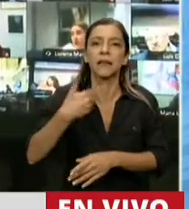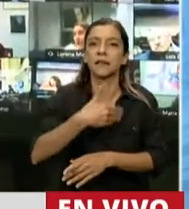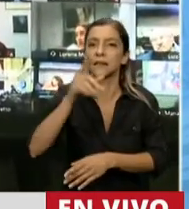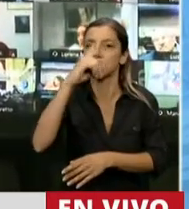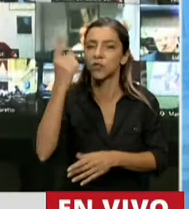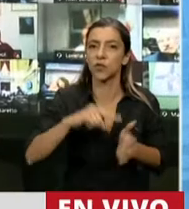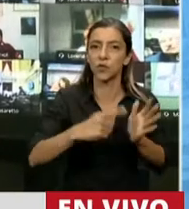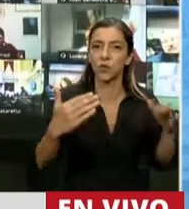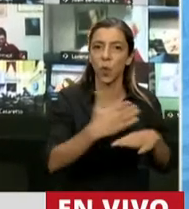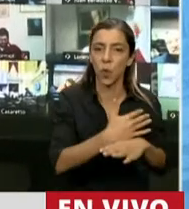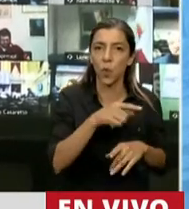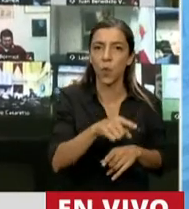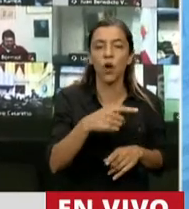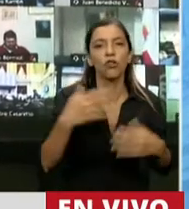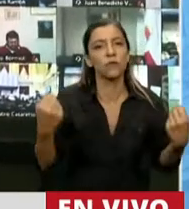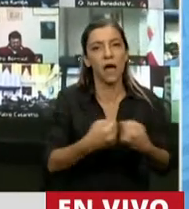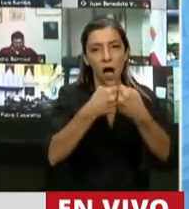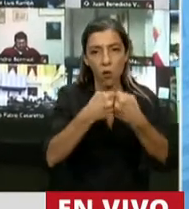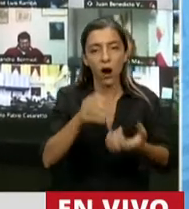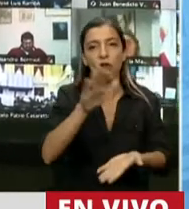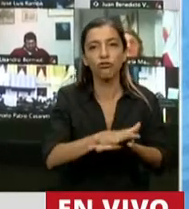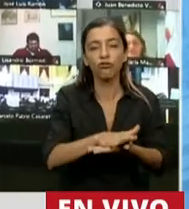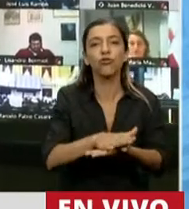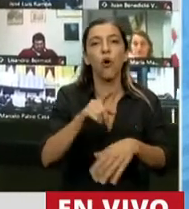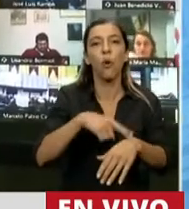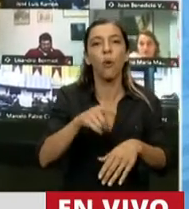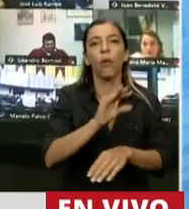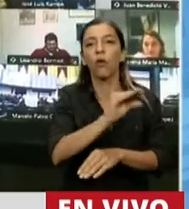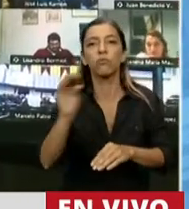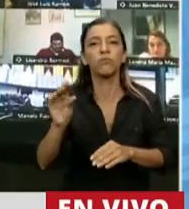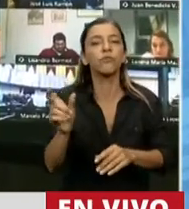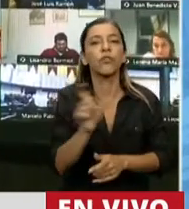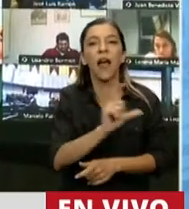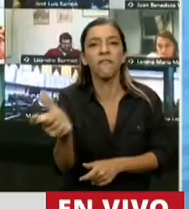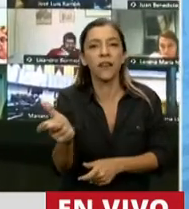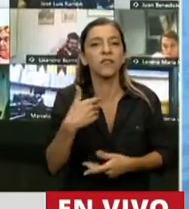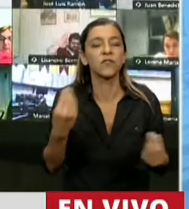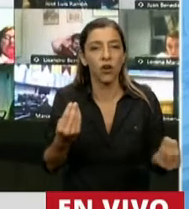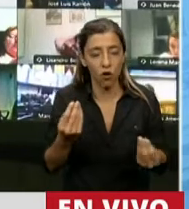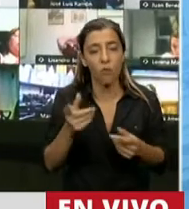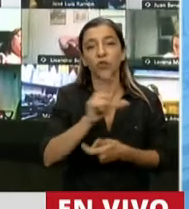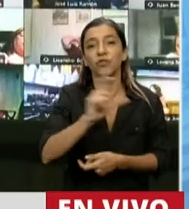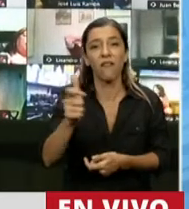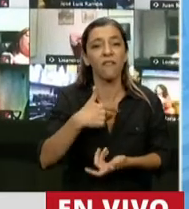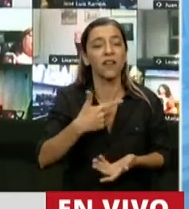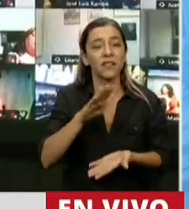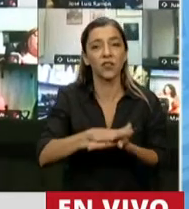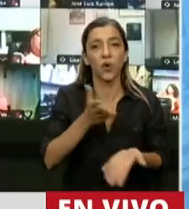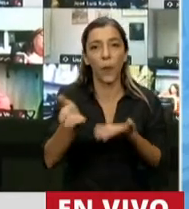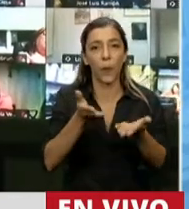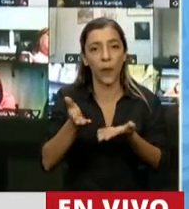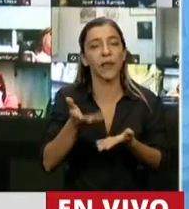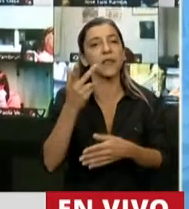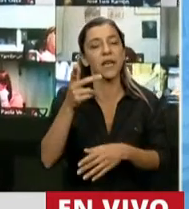Ciudad de Buenos Aires acordaran la transferencia a esta última de los servicios de seguridad de